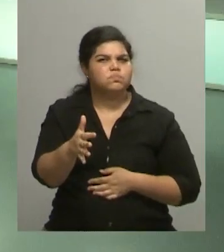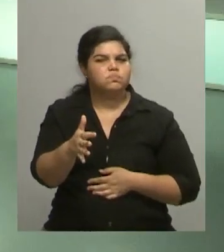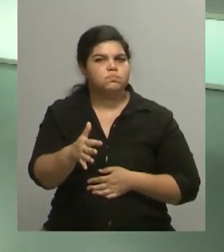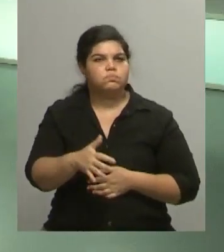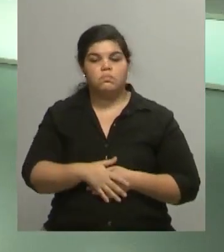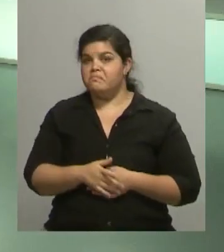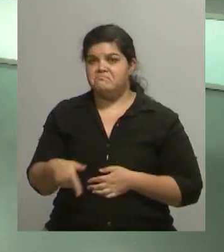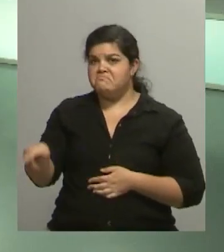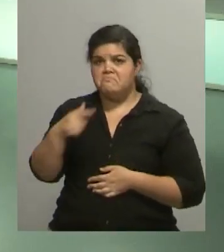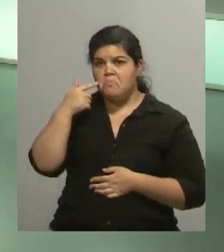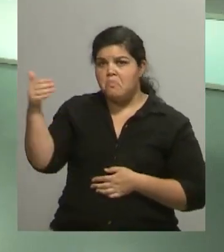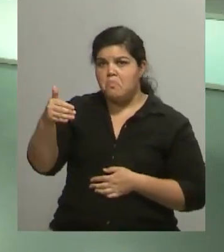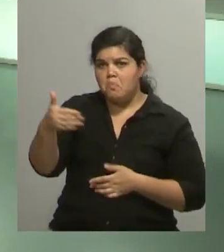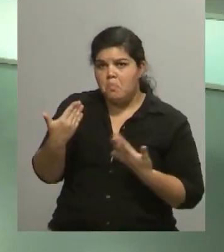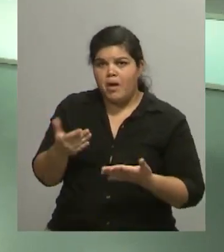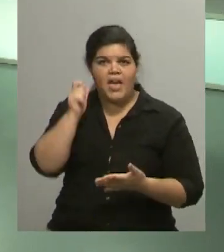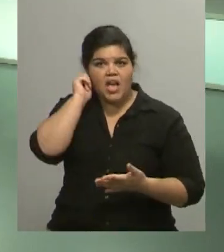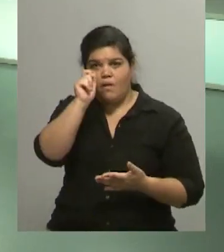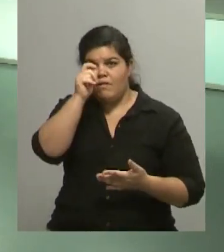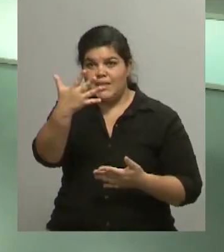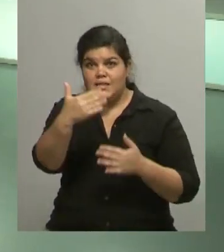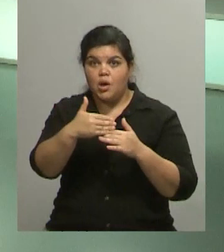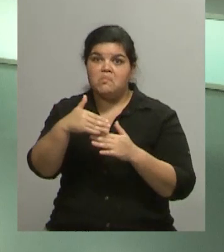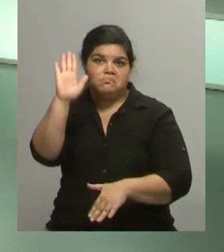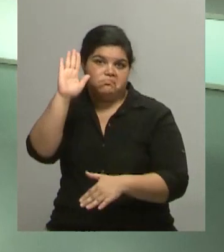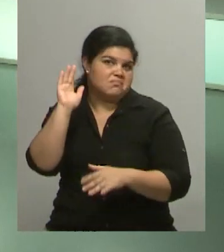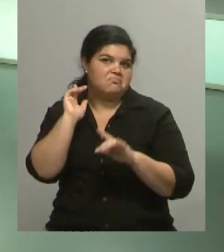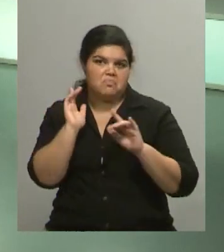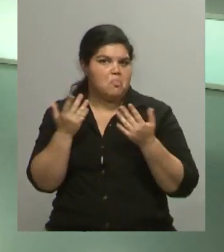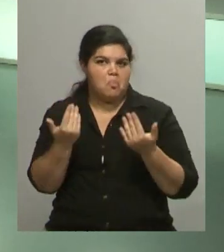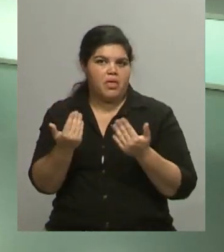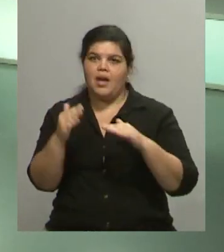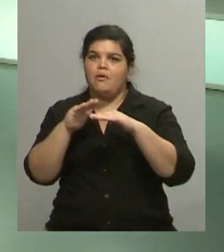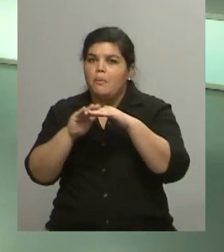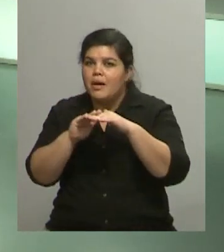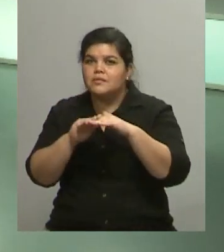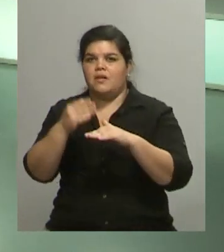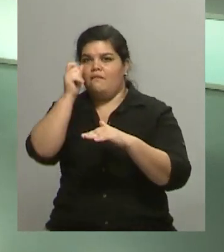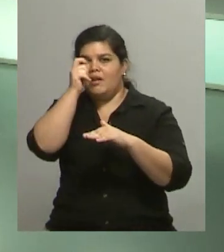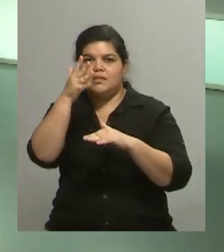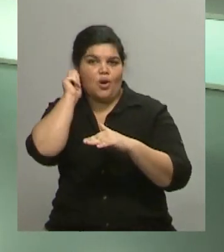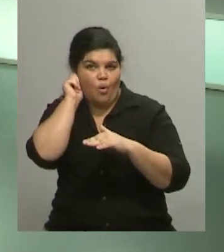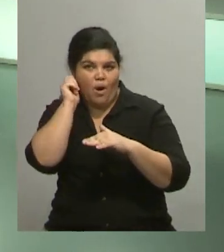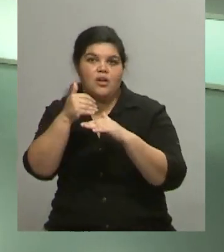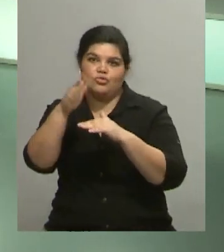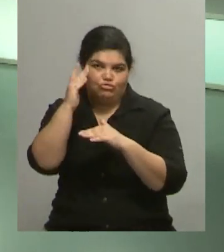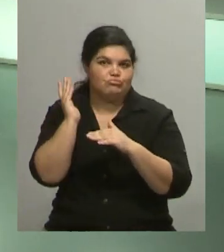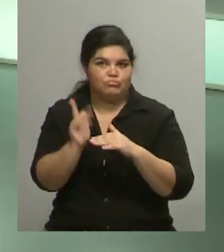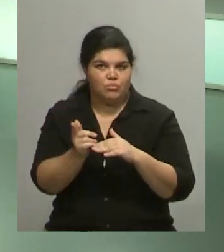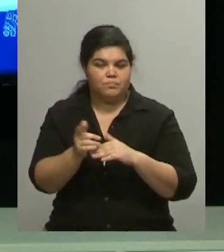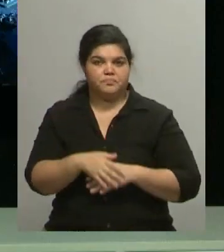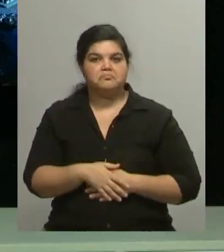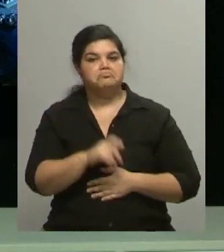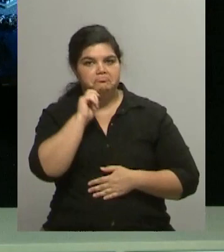No, pueden participar a partir de los 25 años y no hay límite de edad. Ah, no hay límite. No hay límite. Eso es lo bueno, ¿no? Pero nuestro